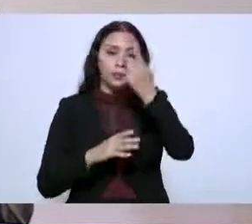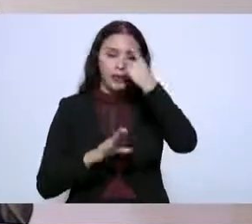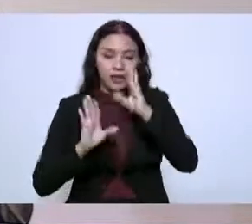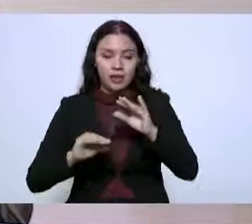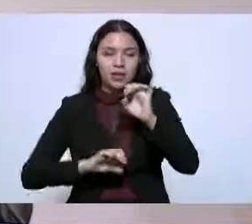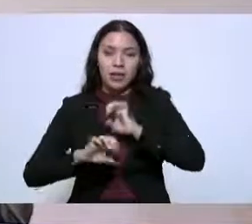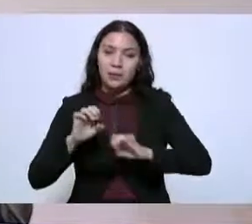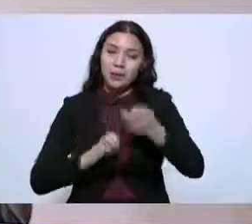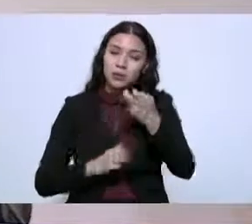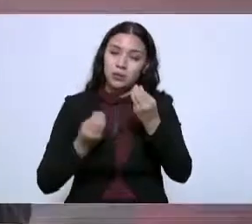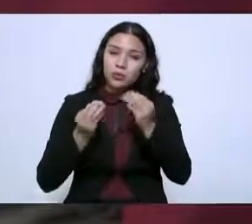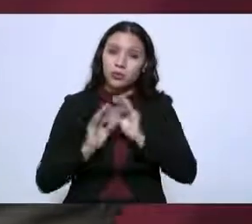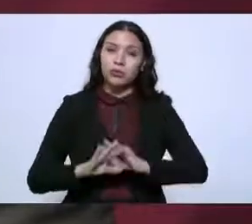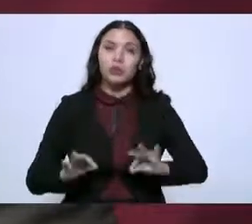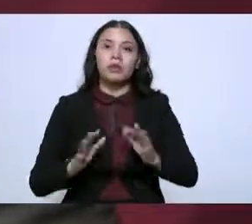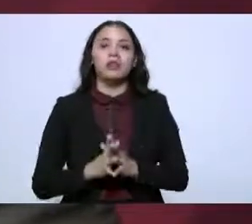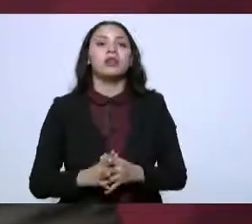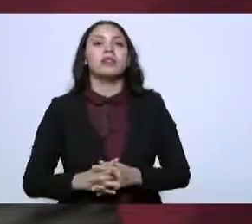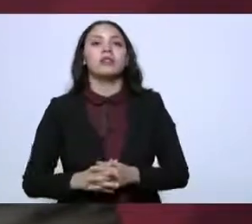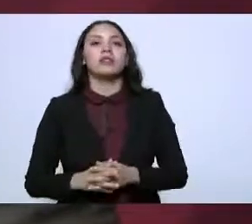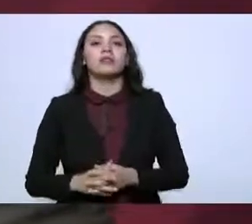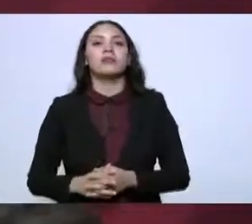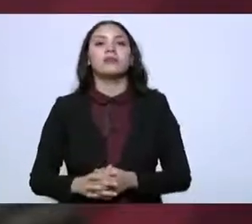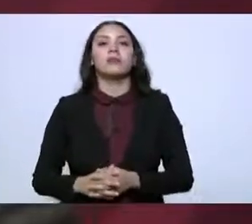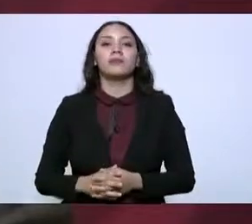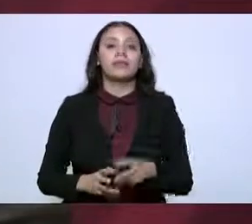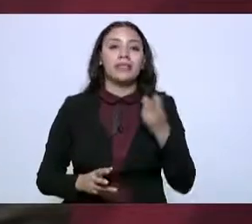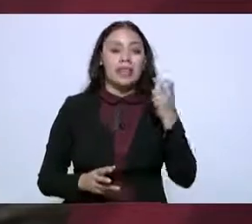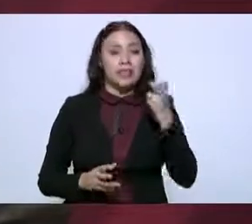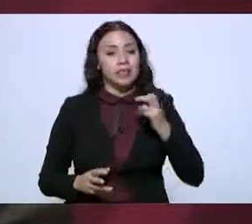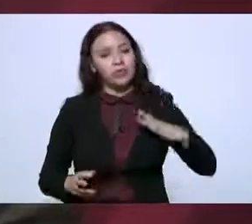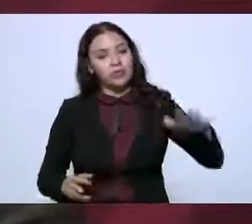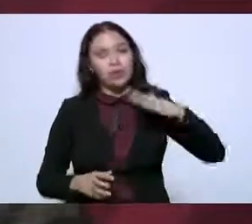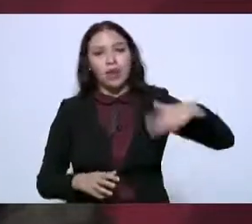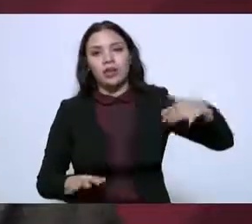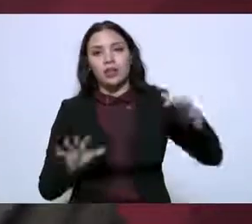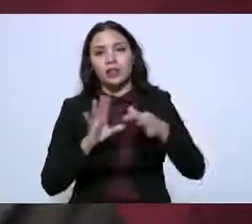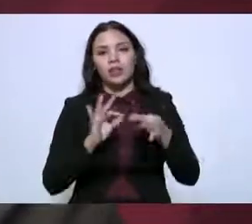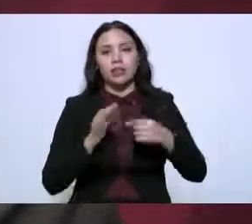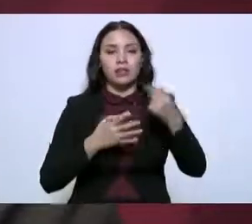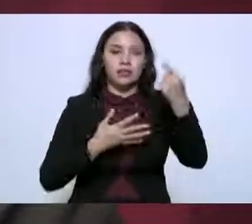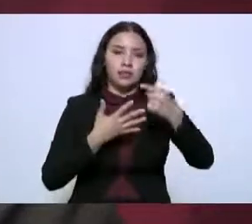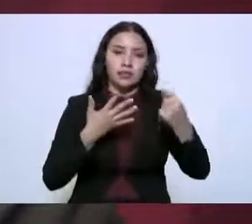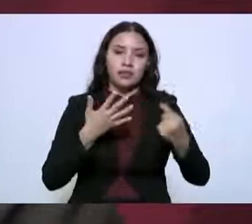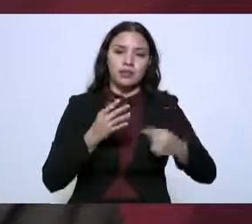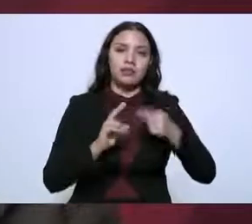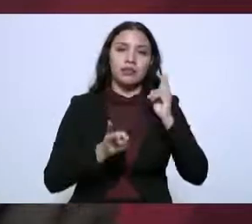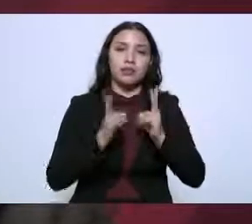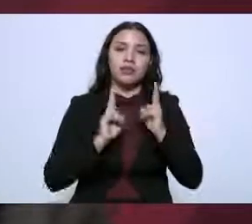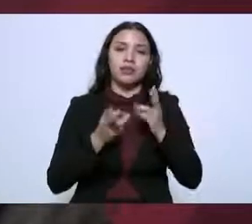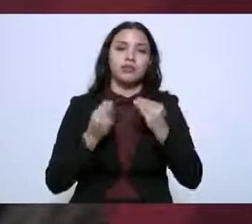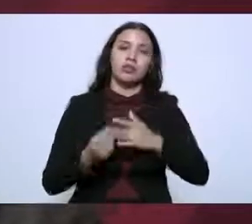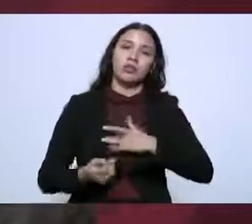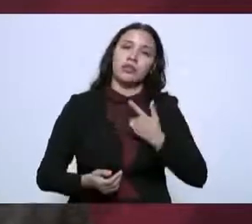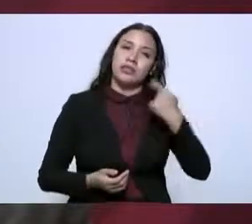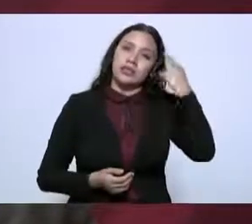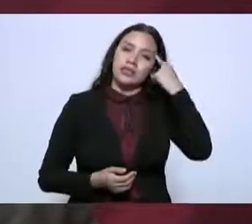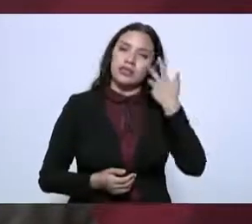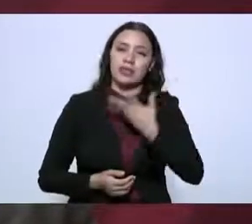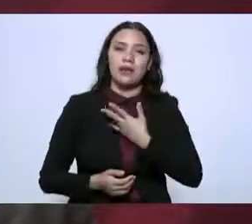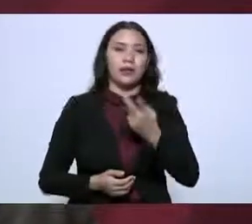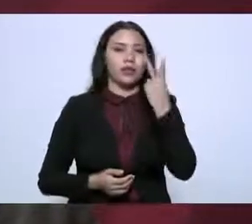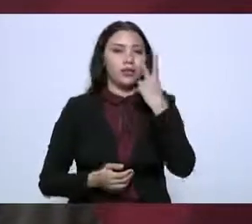esta zona tan importante. Estos son los… yo le platicaba que sentimos que tenemos dos